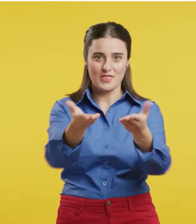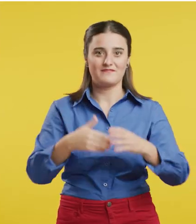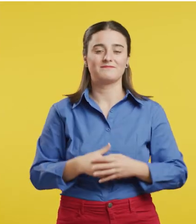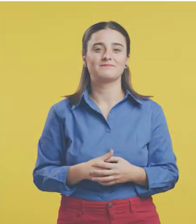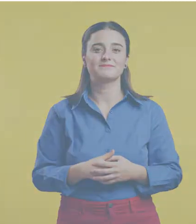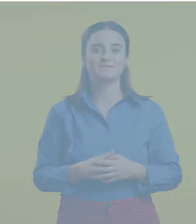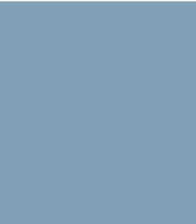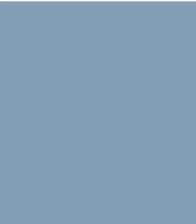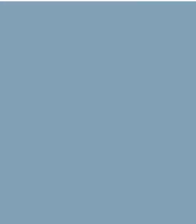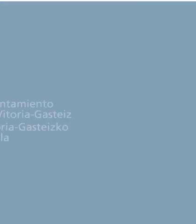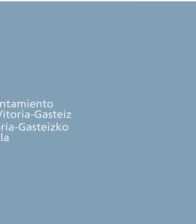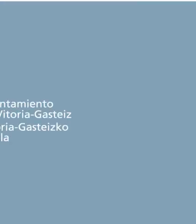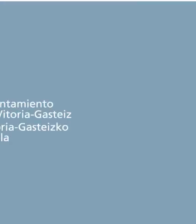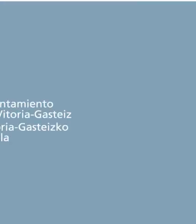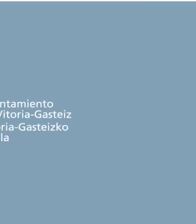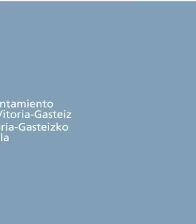Gracias.